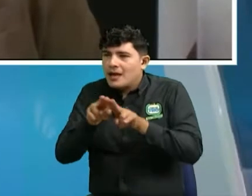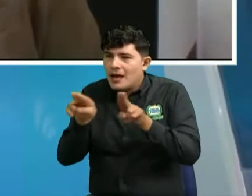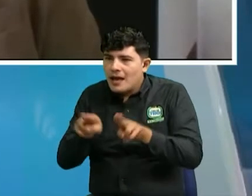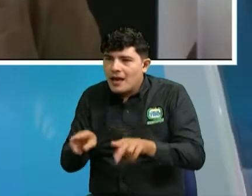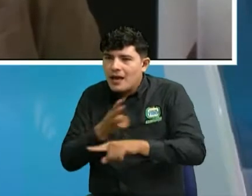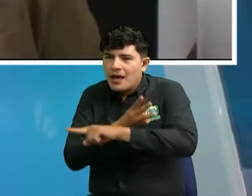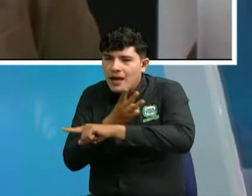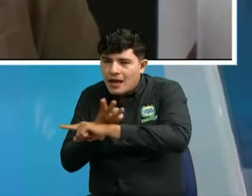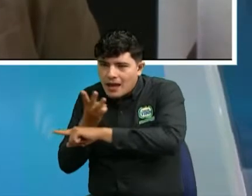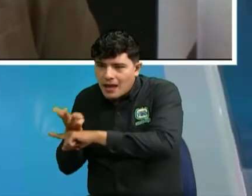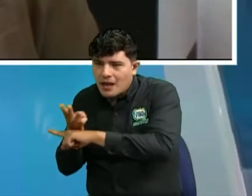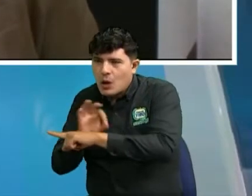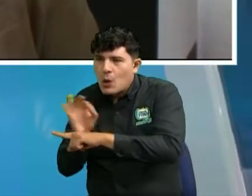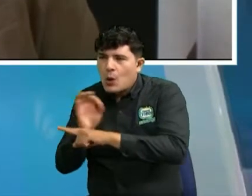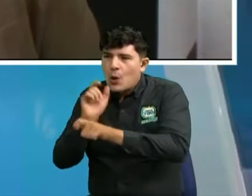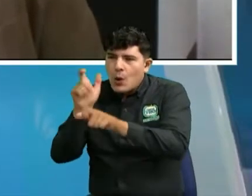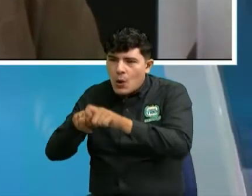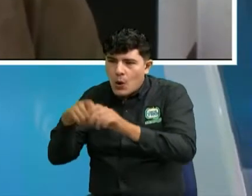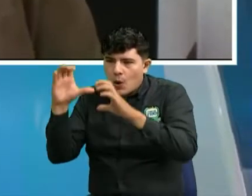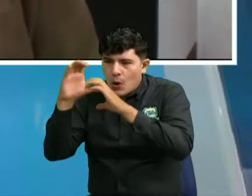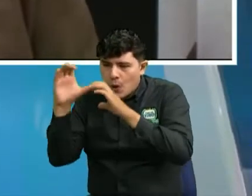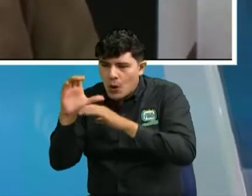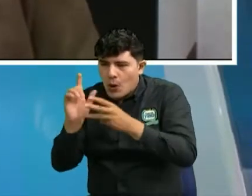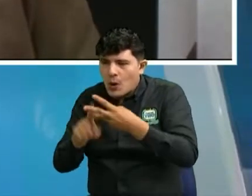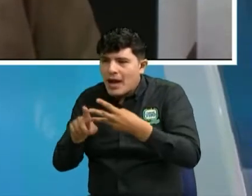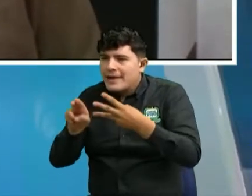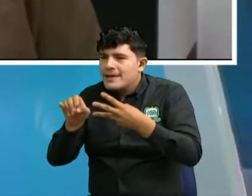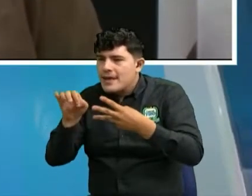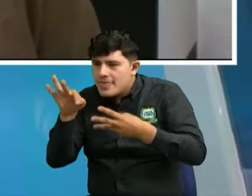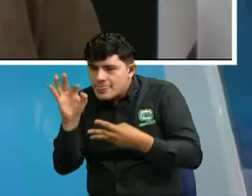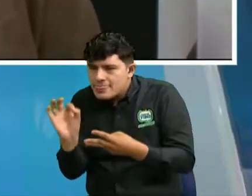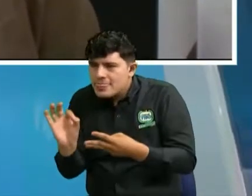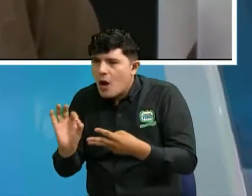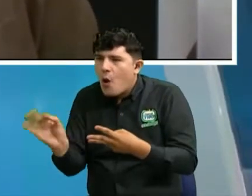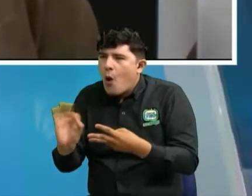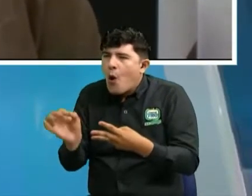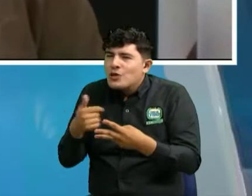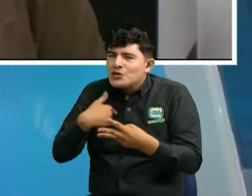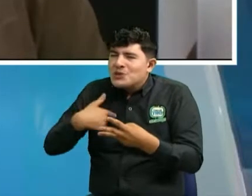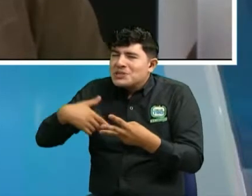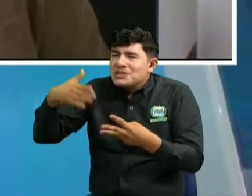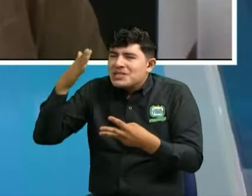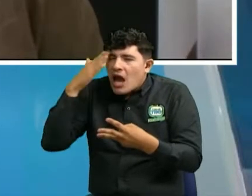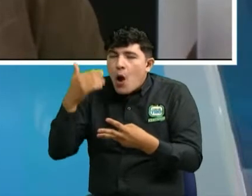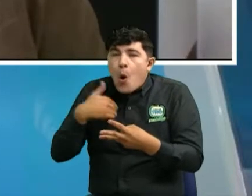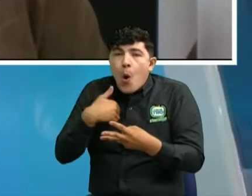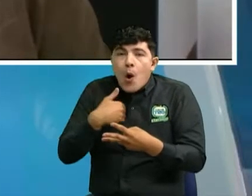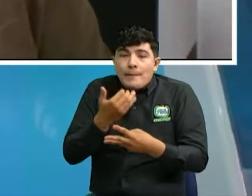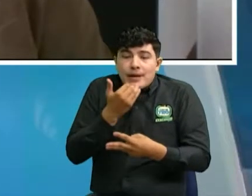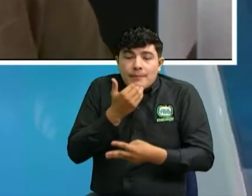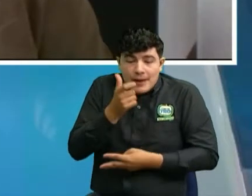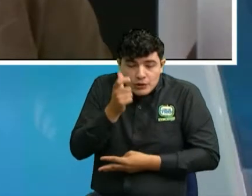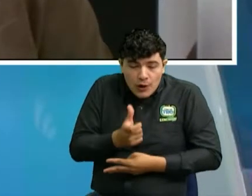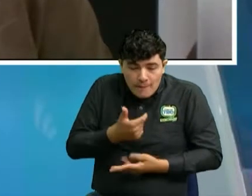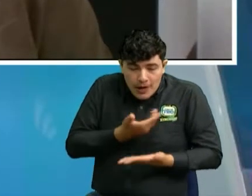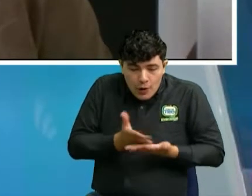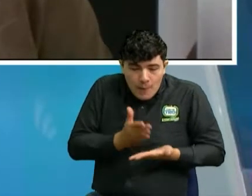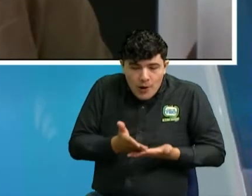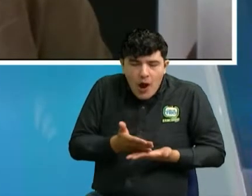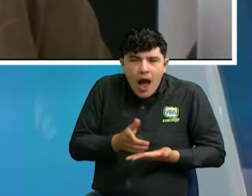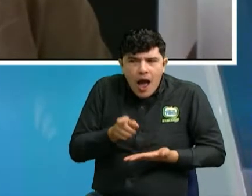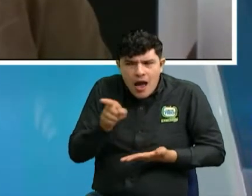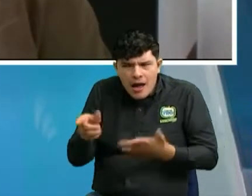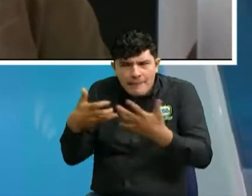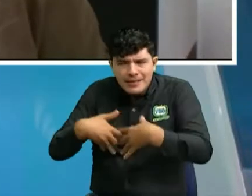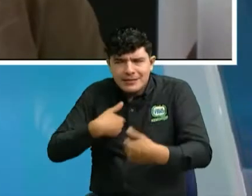registro de cámara de comercio en fin de algo que exactamente debo fijarme en estas estas páginas para